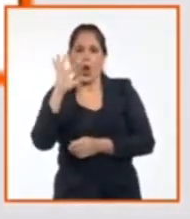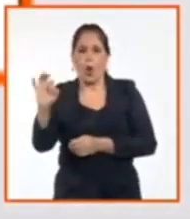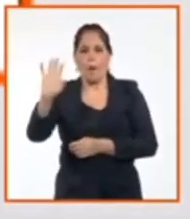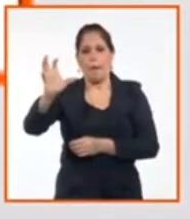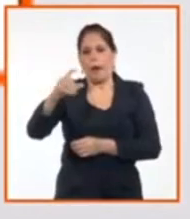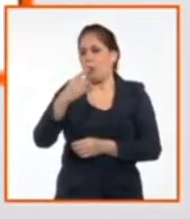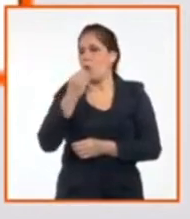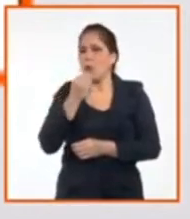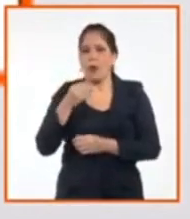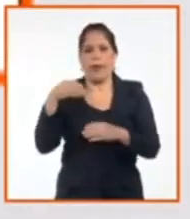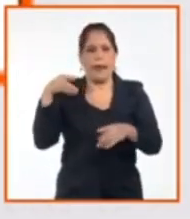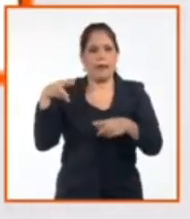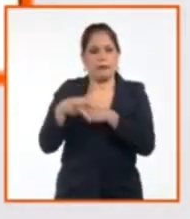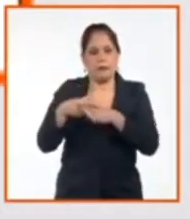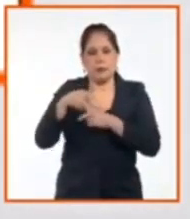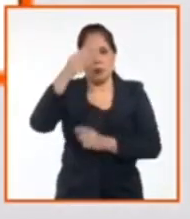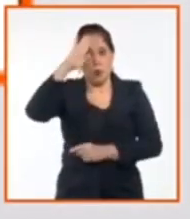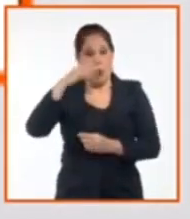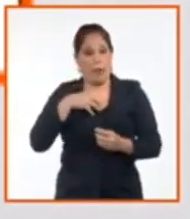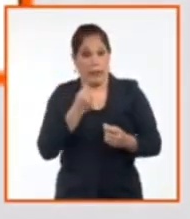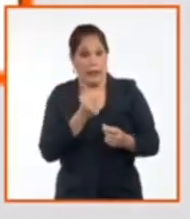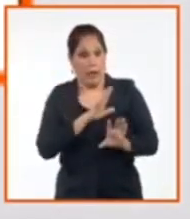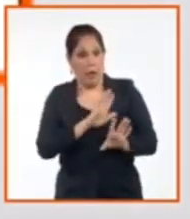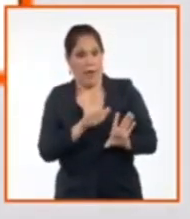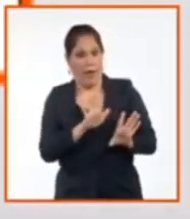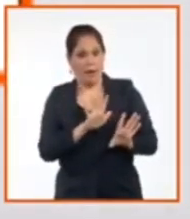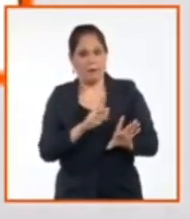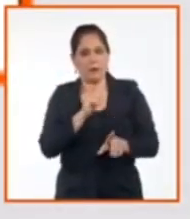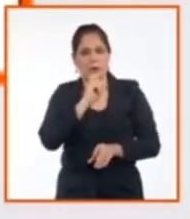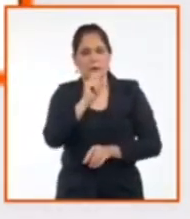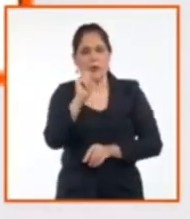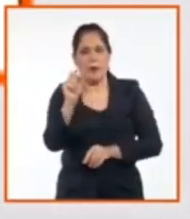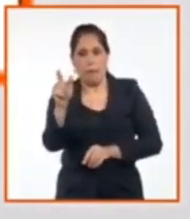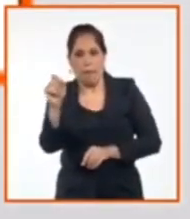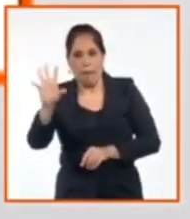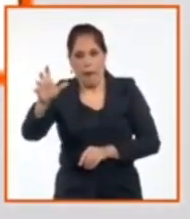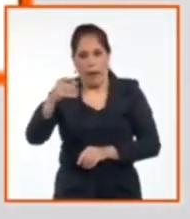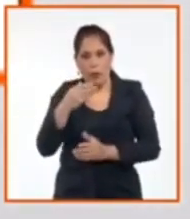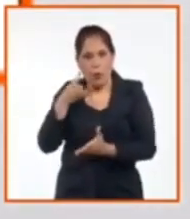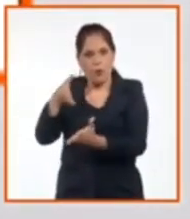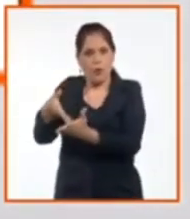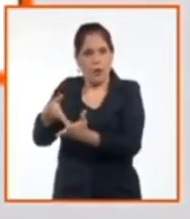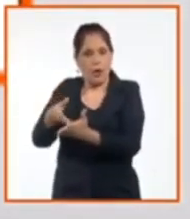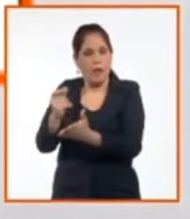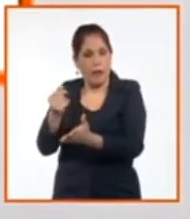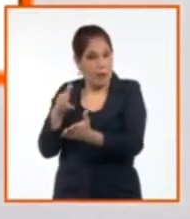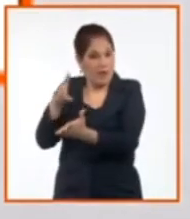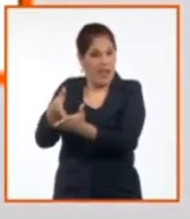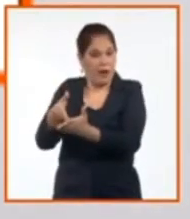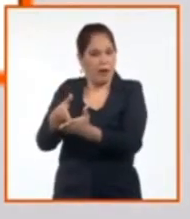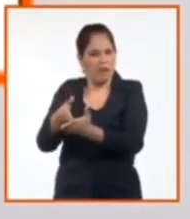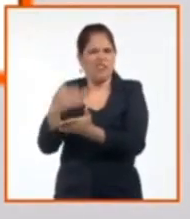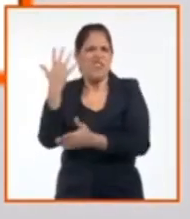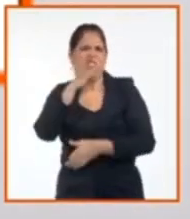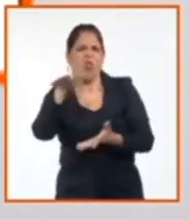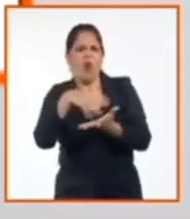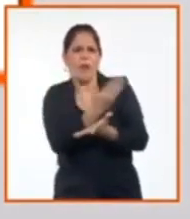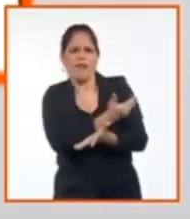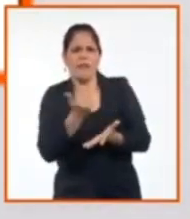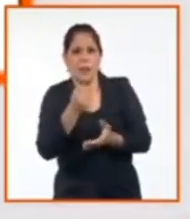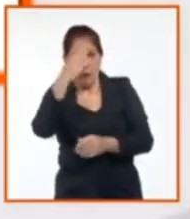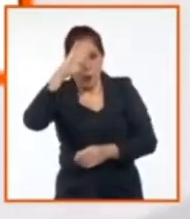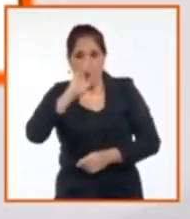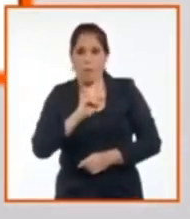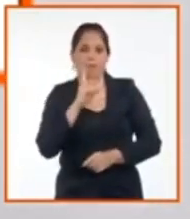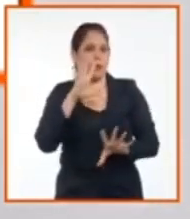con Cuba. O sea, a veces tenemos el dinero, pero nos cuesta trabajo realmente que le llegue el dinero al proveedor. Por